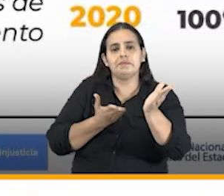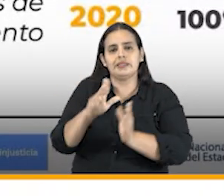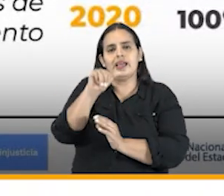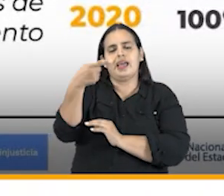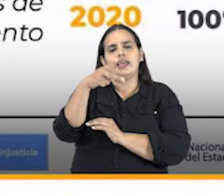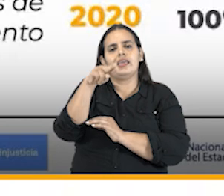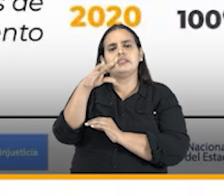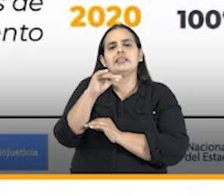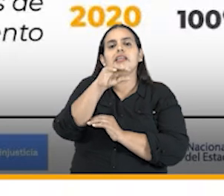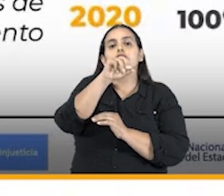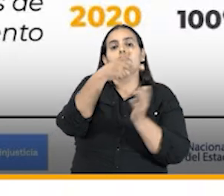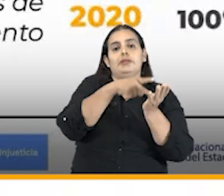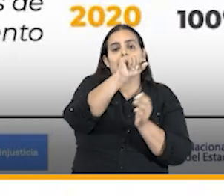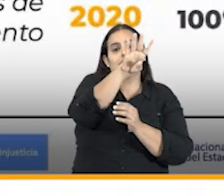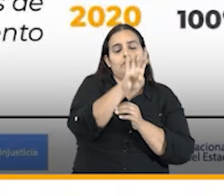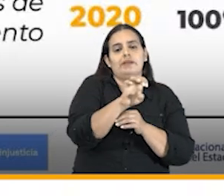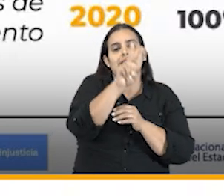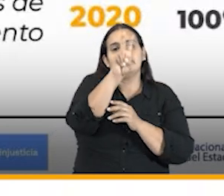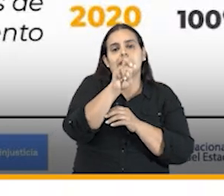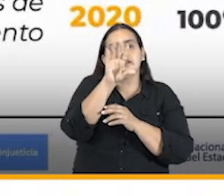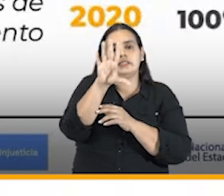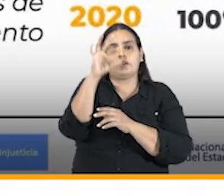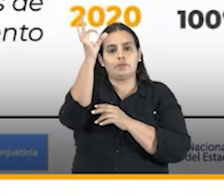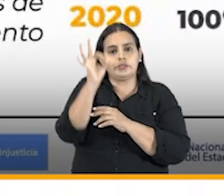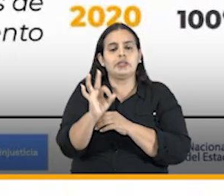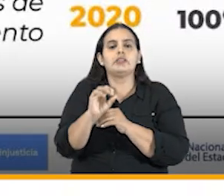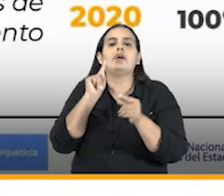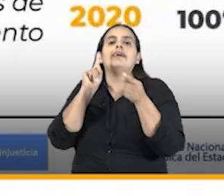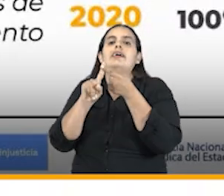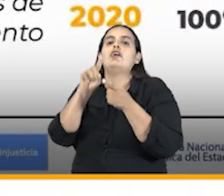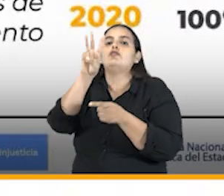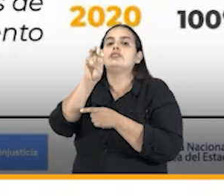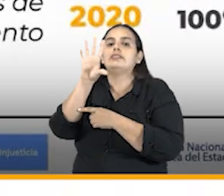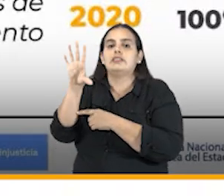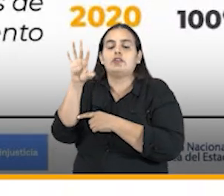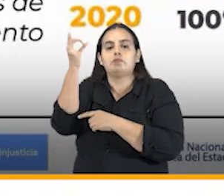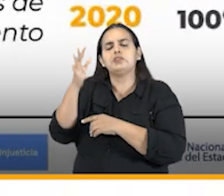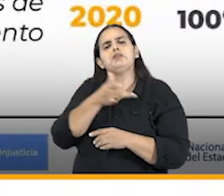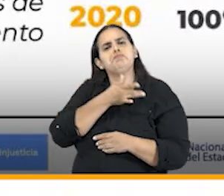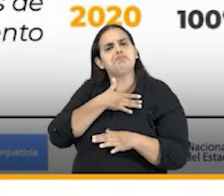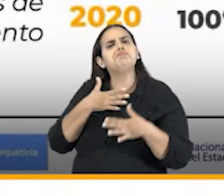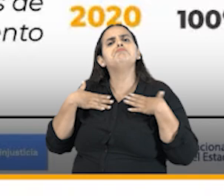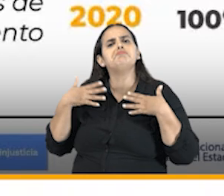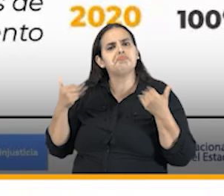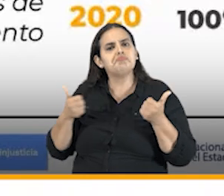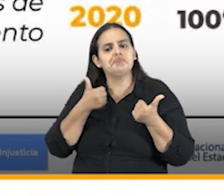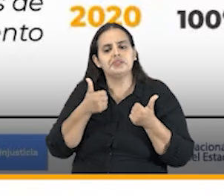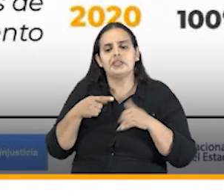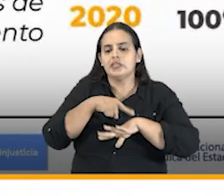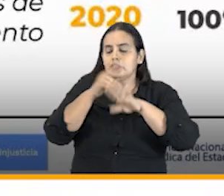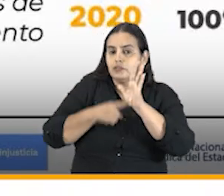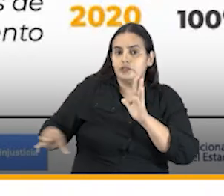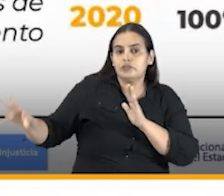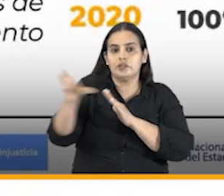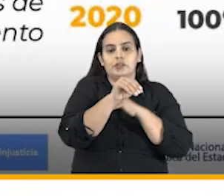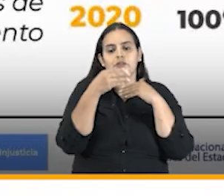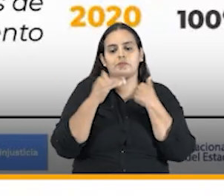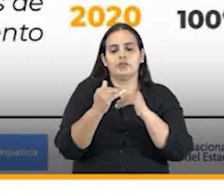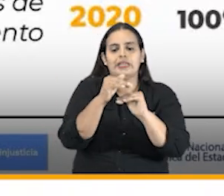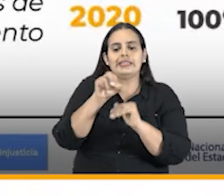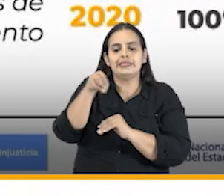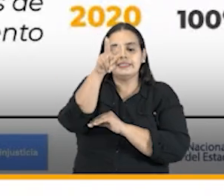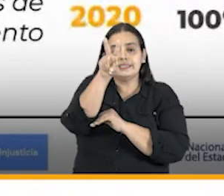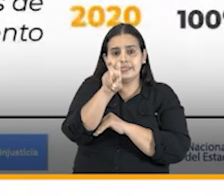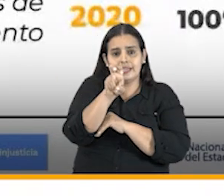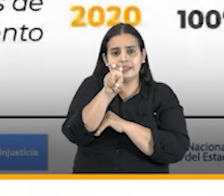agencia ha pasado en el 2019 de 75% a 85% la evaluación global de los procesos de los 17